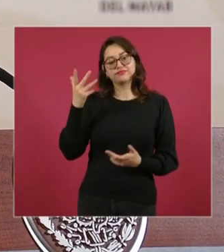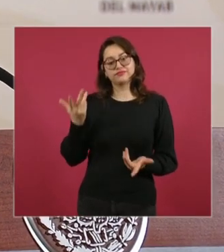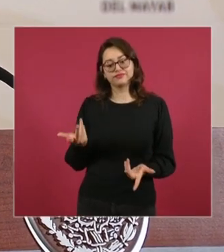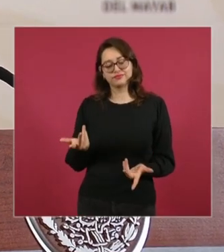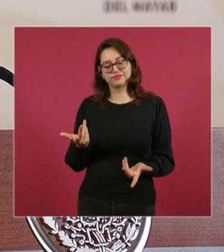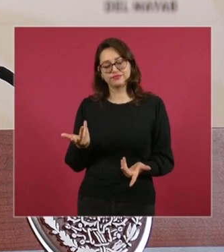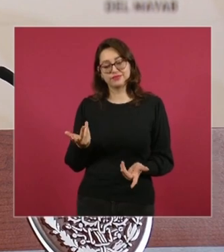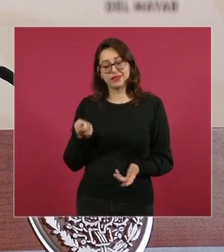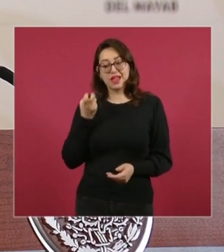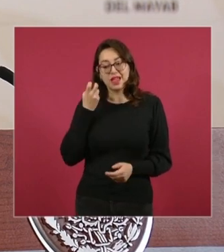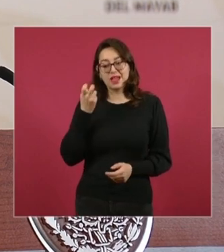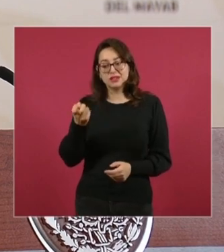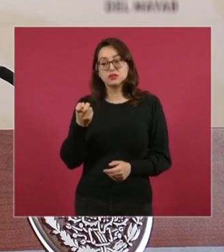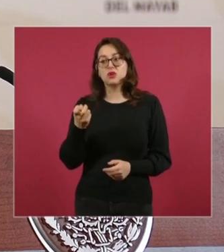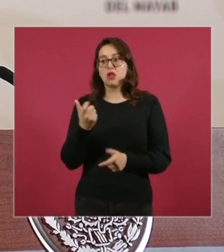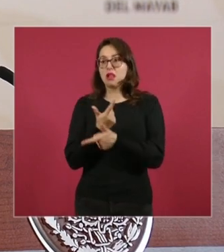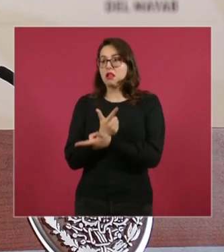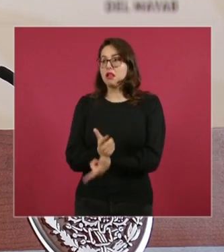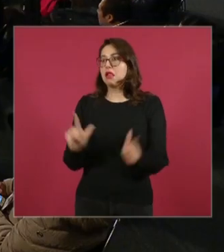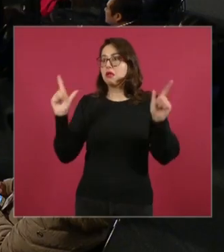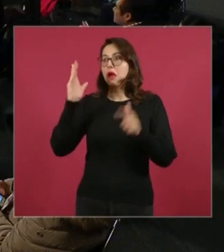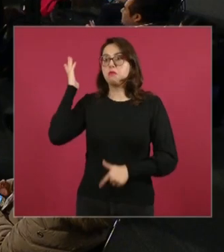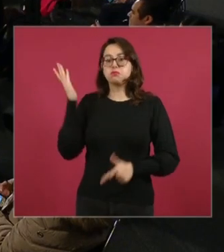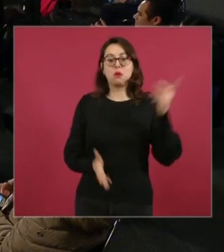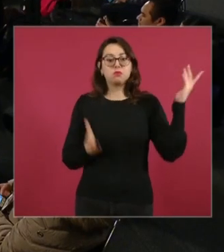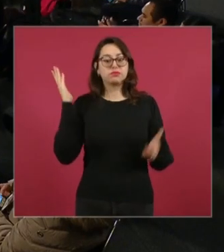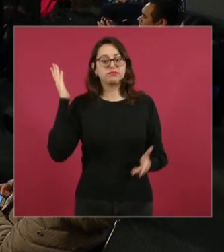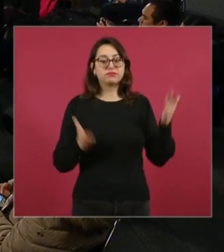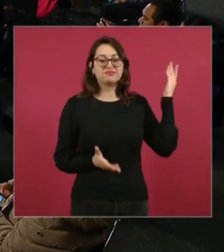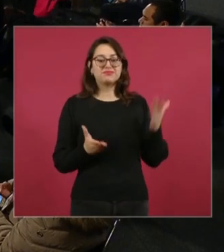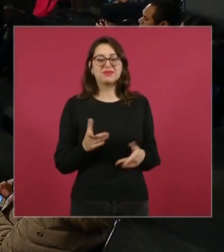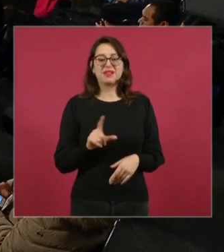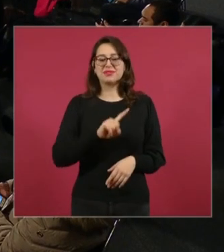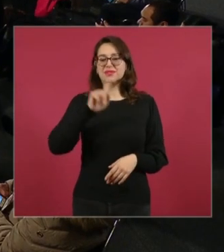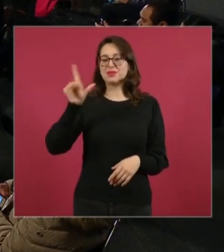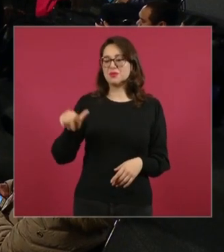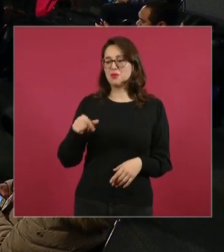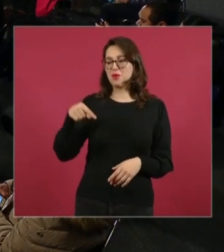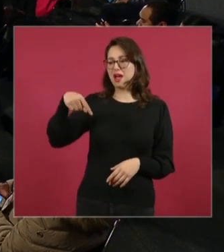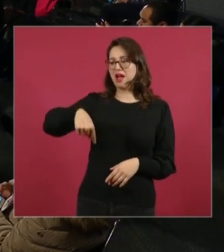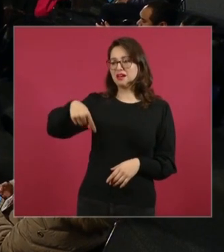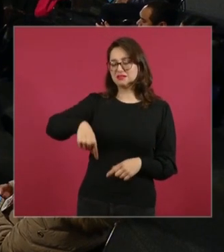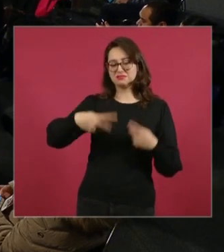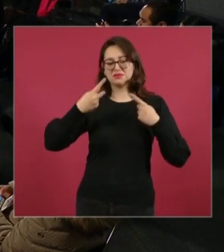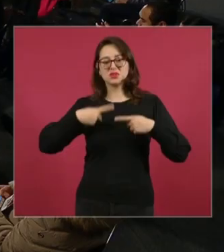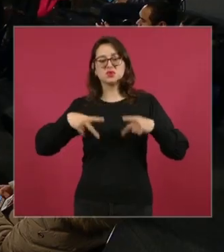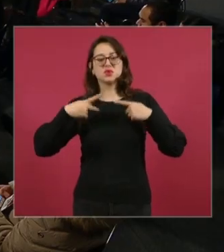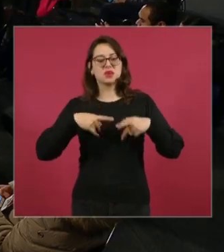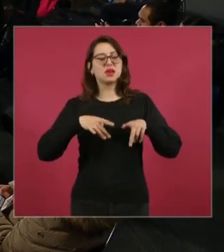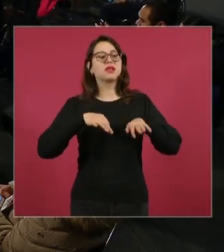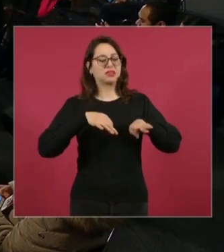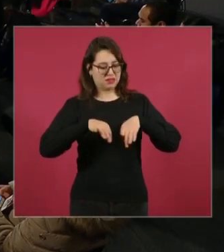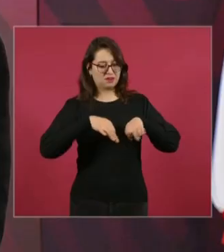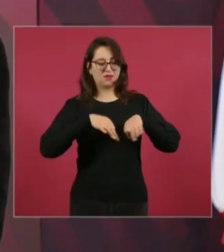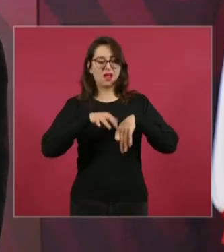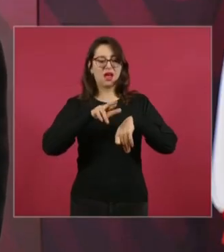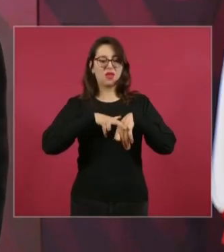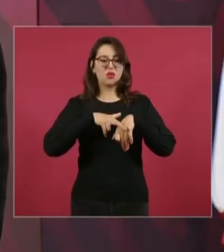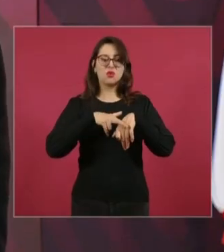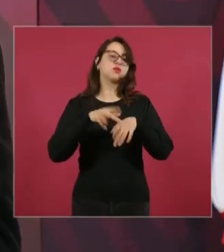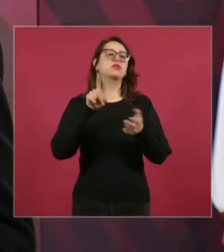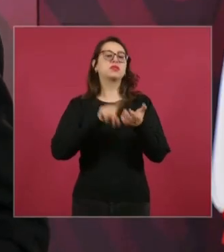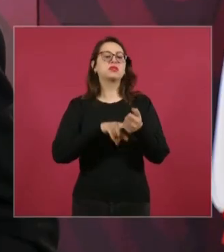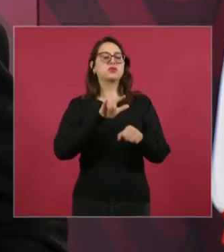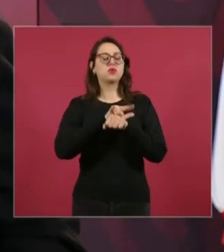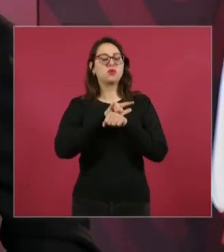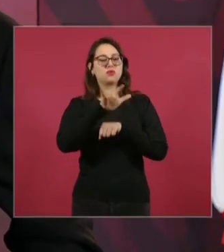aviación y sobre todo a los trabajadores. Aunque eso se pudo resolver